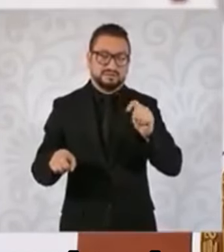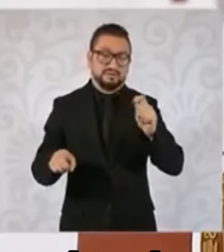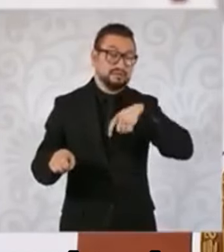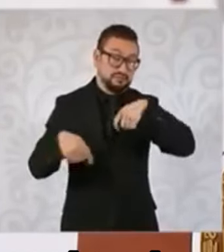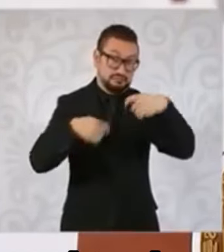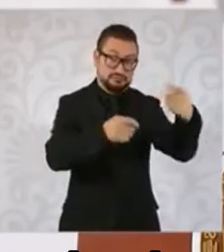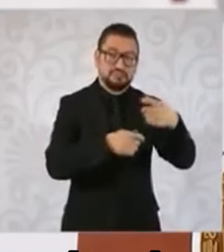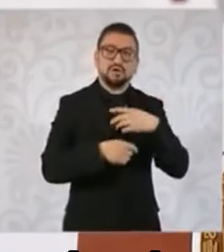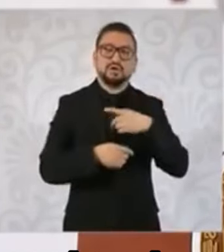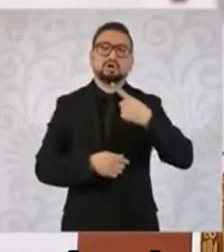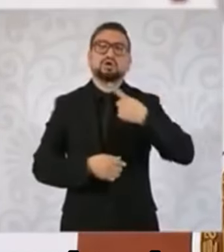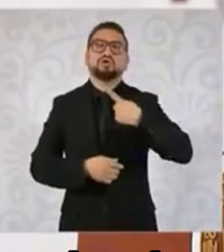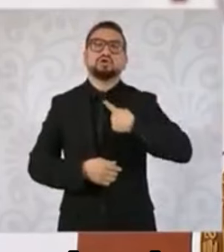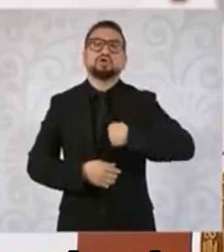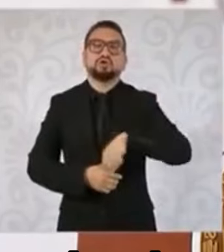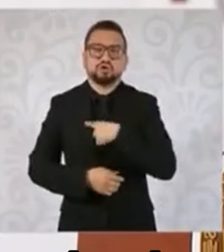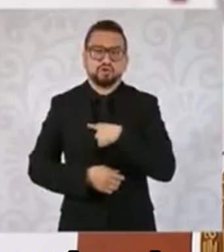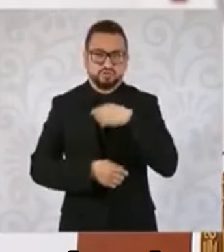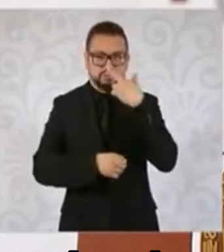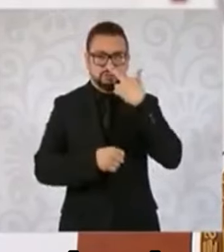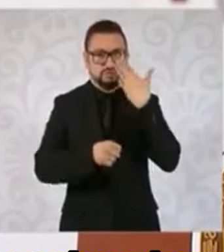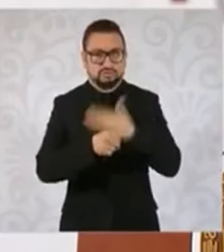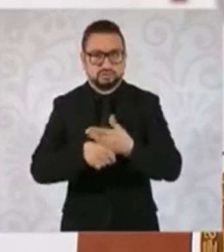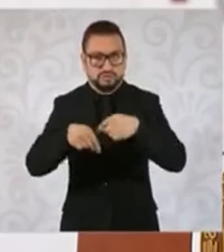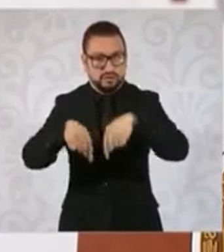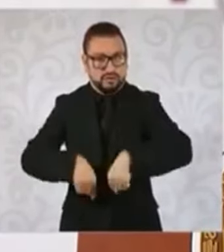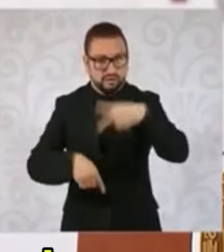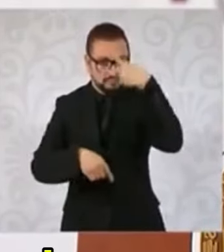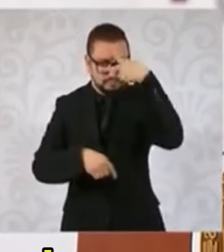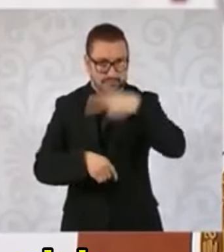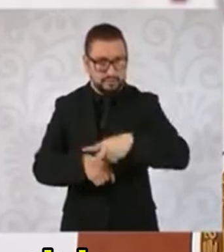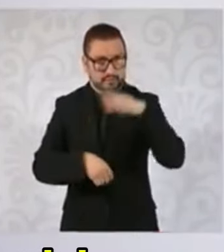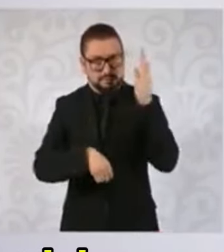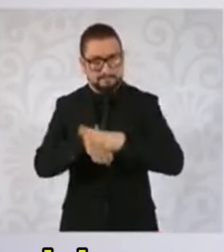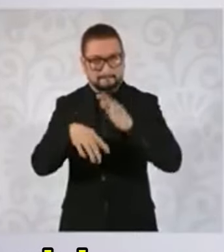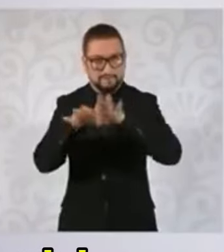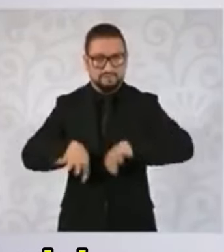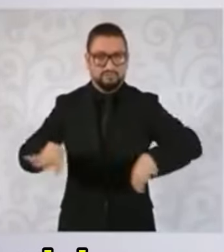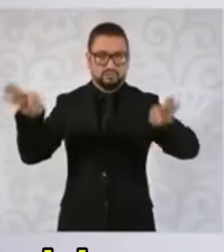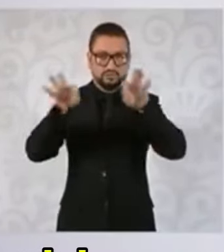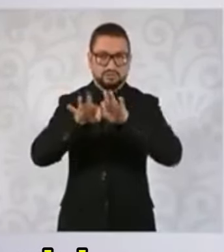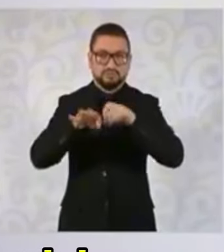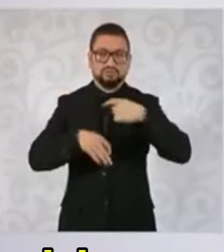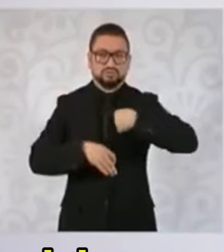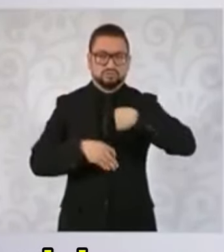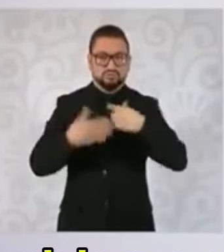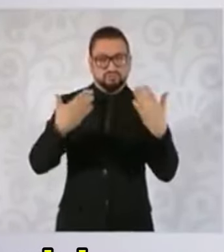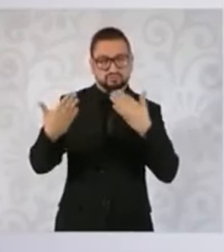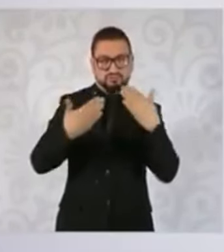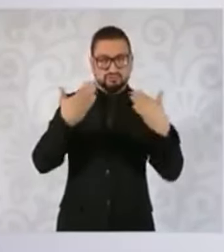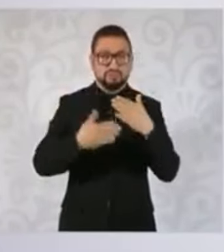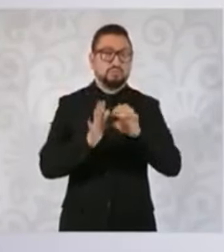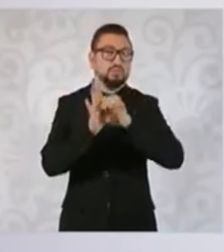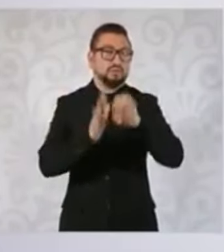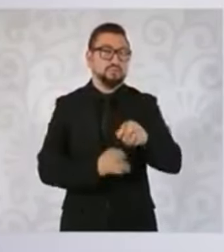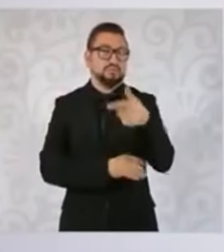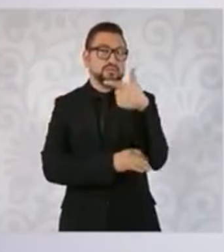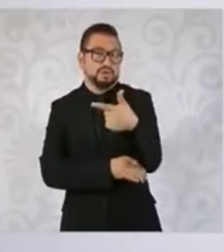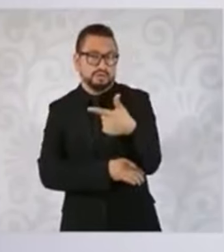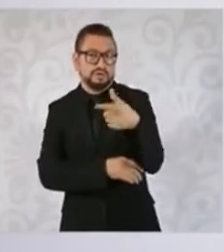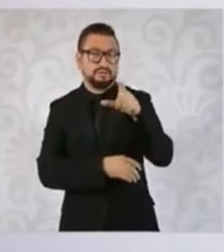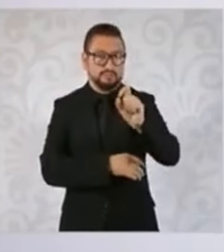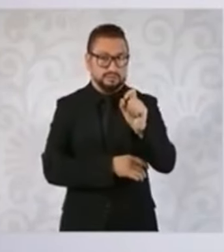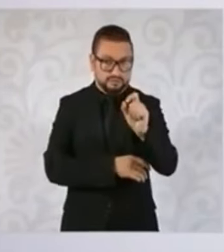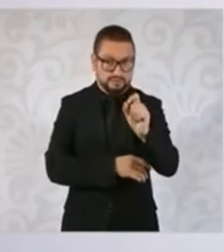Nosotros tenemos una tarea principal aquí, en México. Lo que estoy valorando es si vamos a ir al G20, que es en